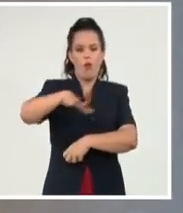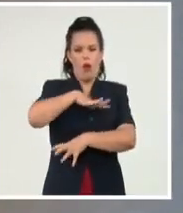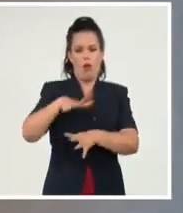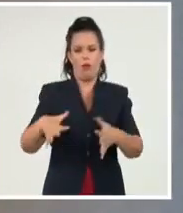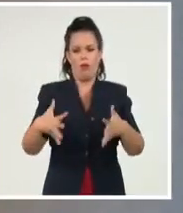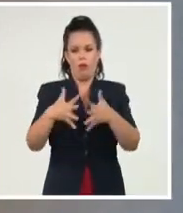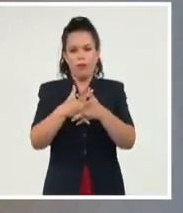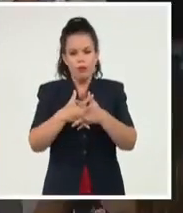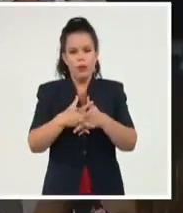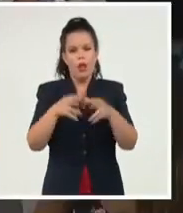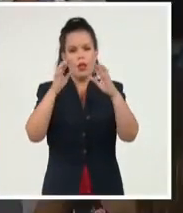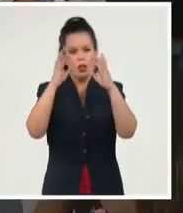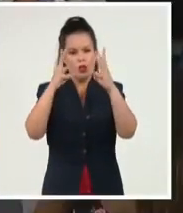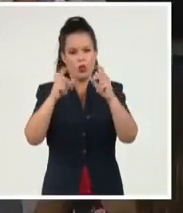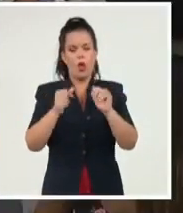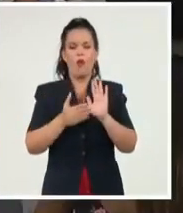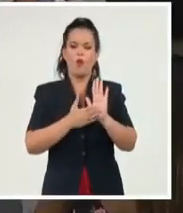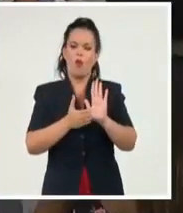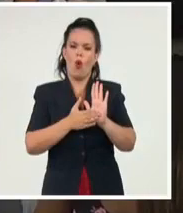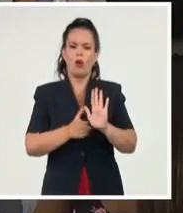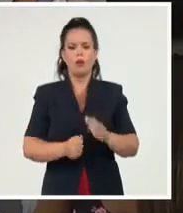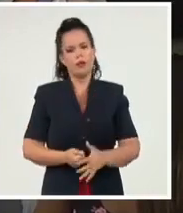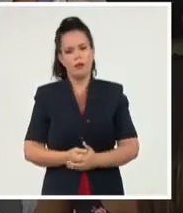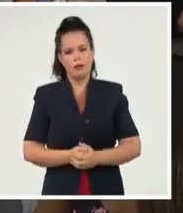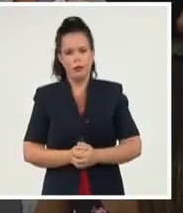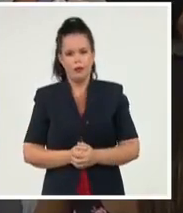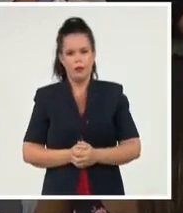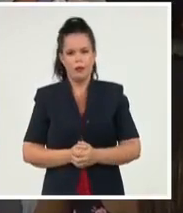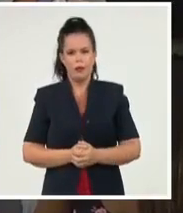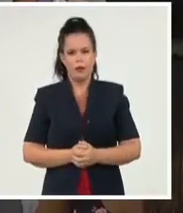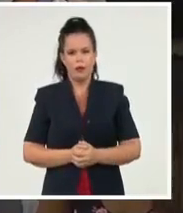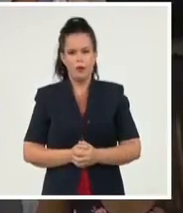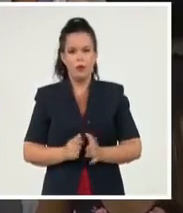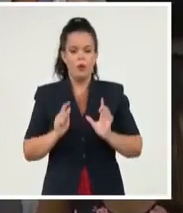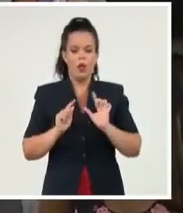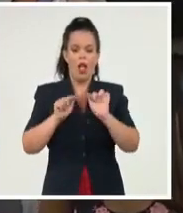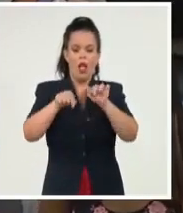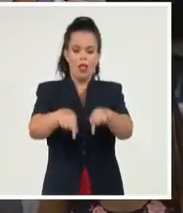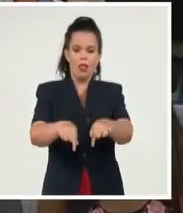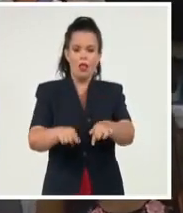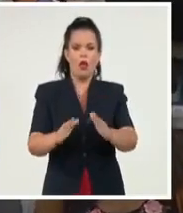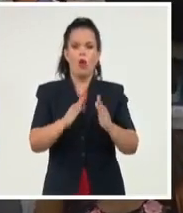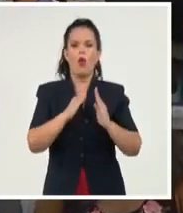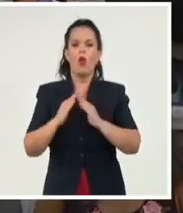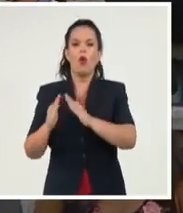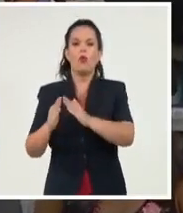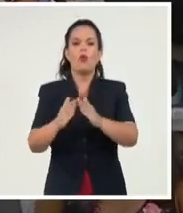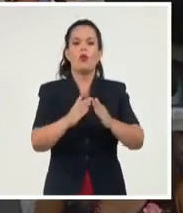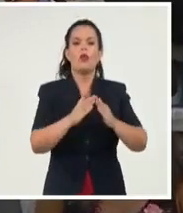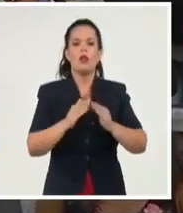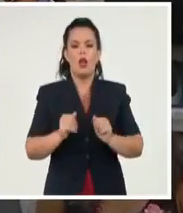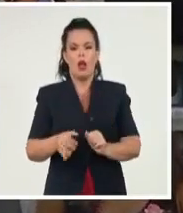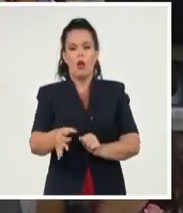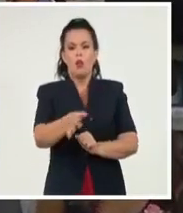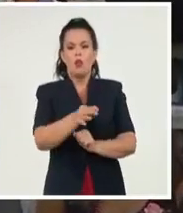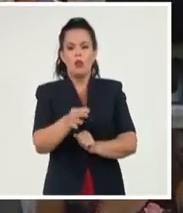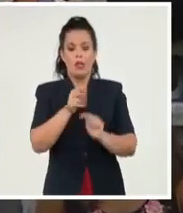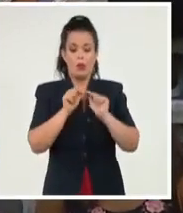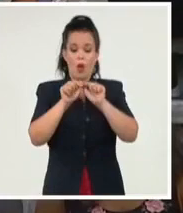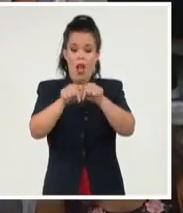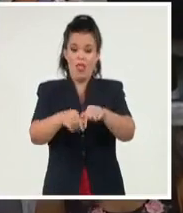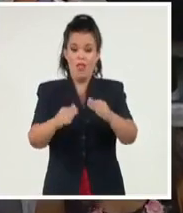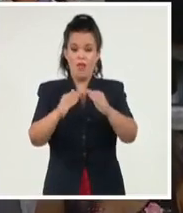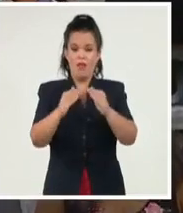resultado en el tiempo. Esas comunidades donde viven nuestros estudiantes, de los principales actores tienen que ser nuestros estudiantes,